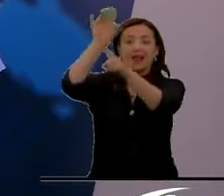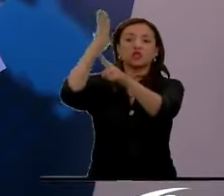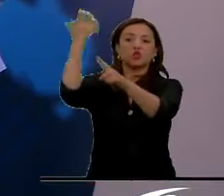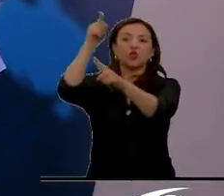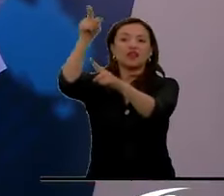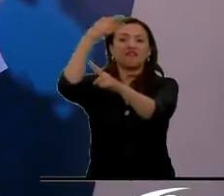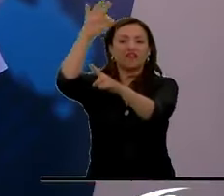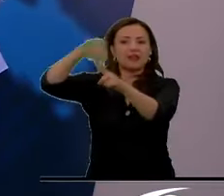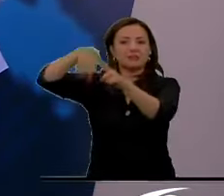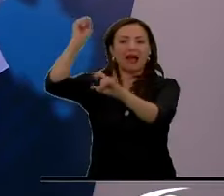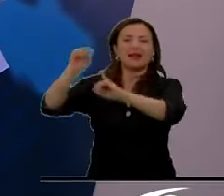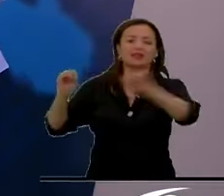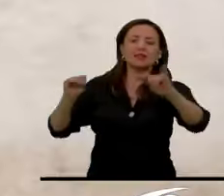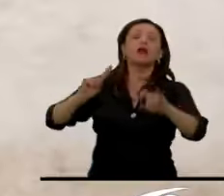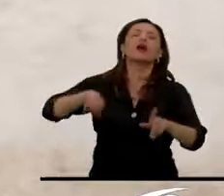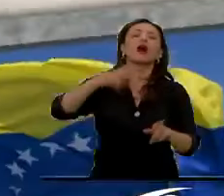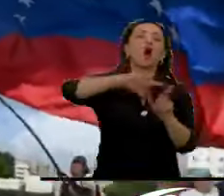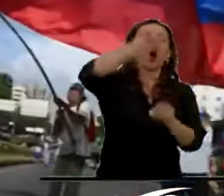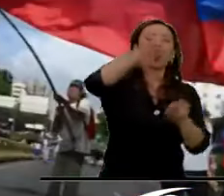75 años de la OTAN.